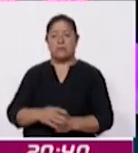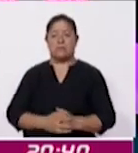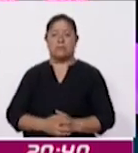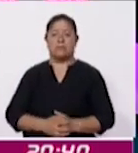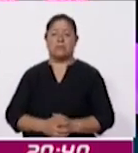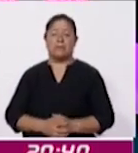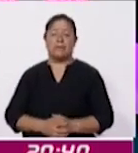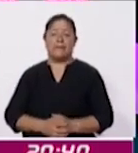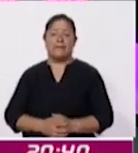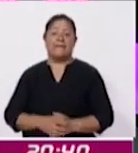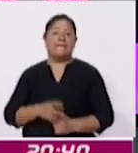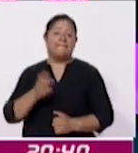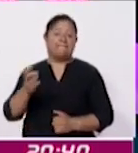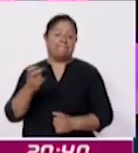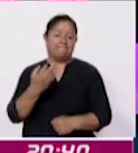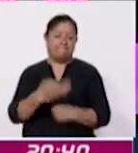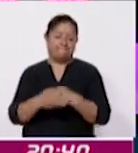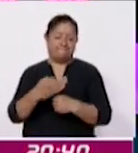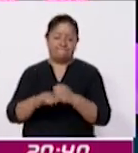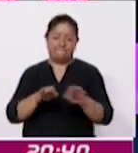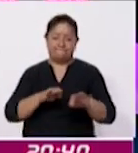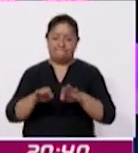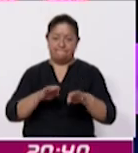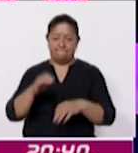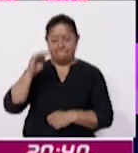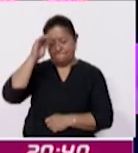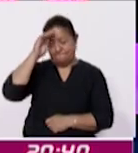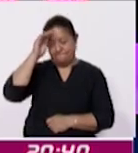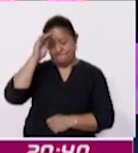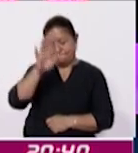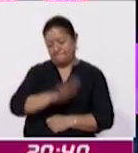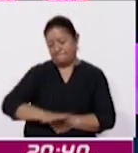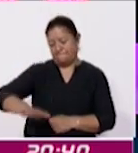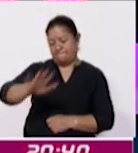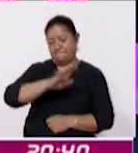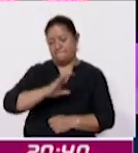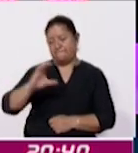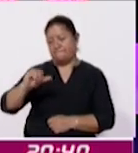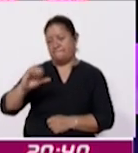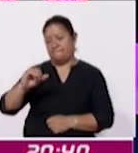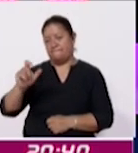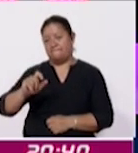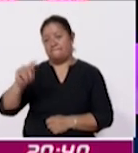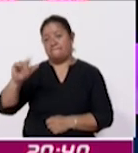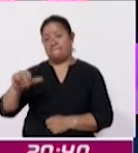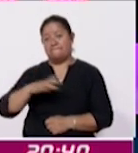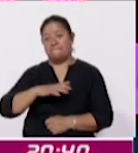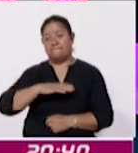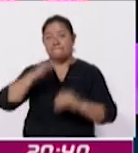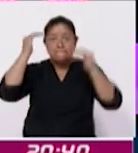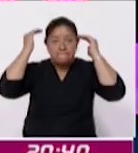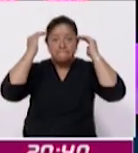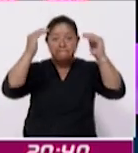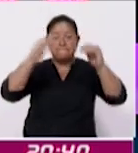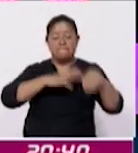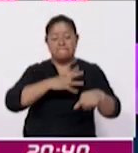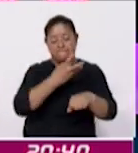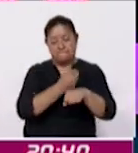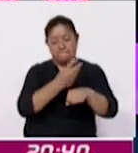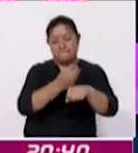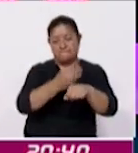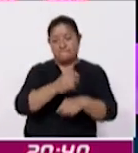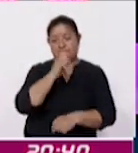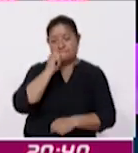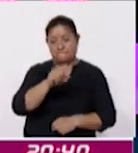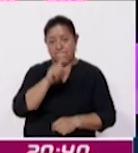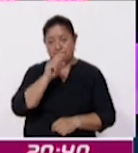y esto sin contar los trabajos que tienen proyectados en la zona arqueológica de Cacazla van a dar mantenimiento a la techumbre y también a los